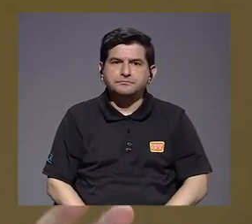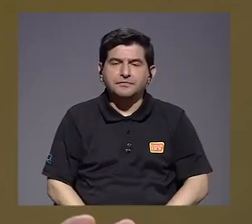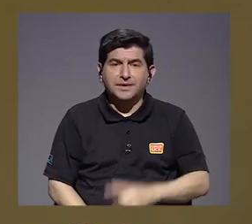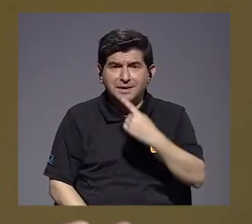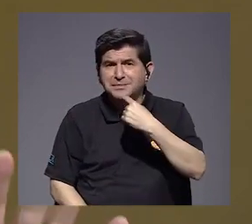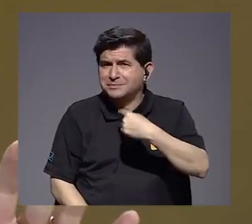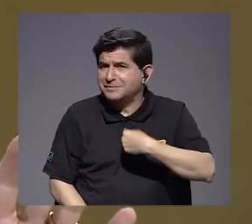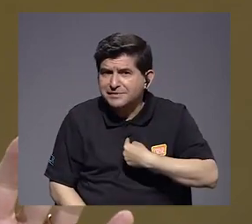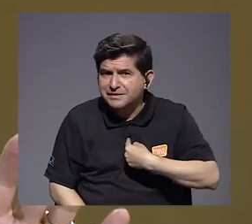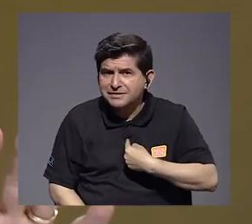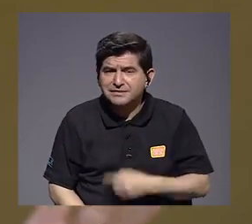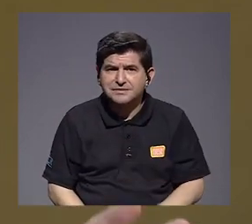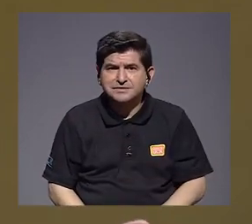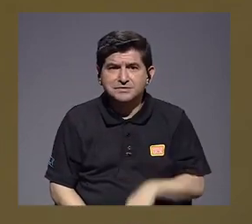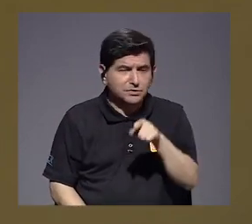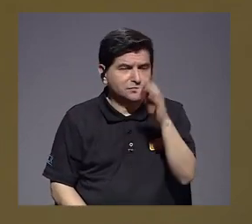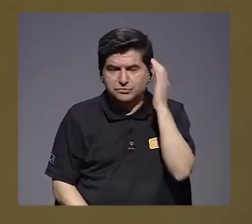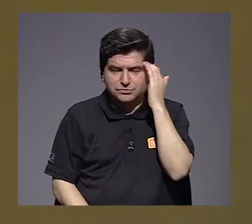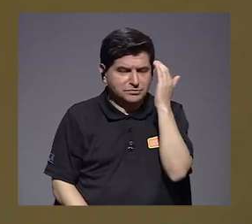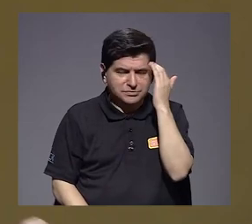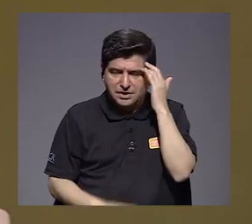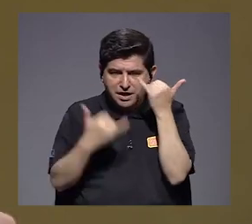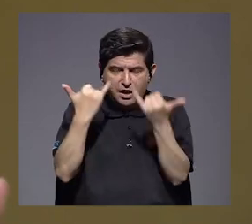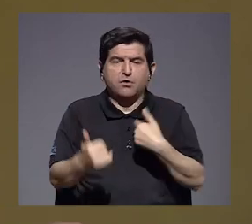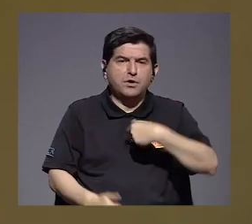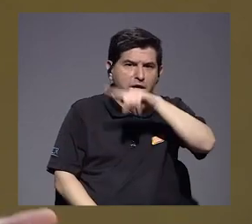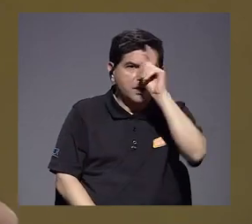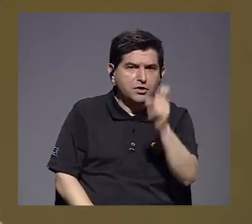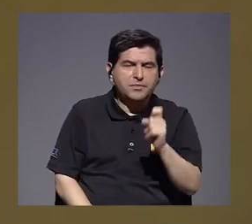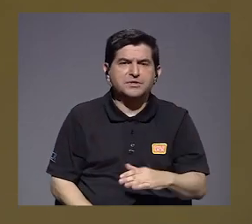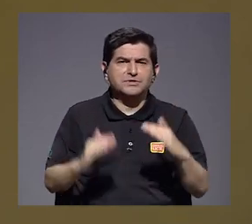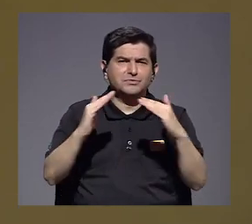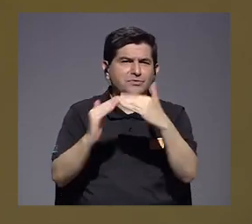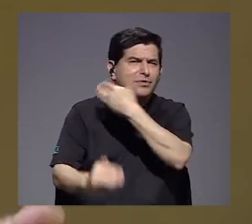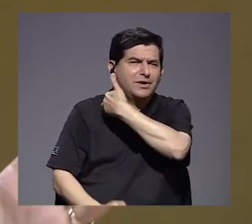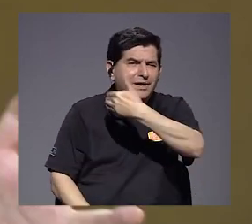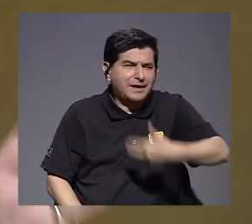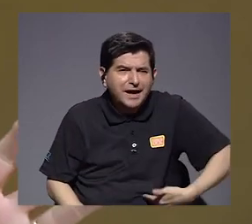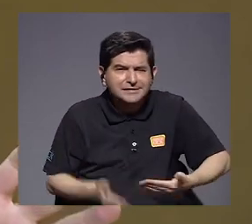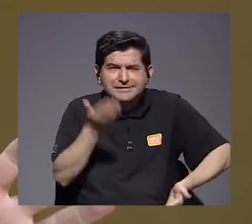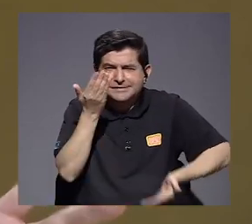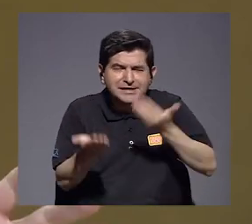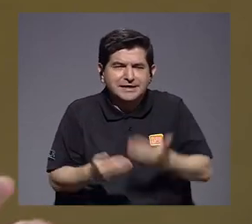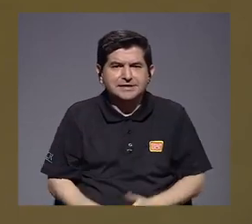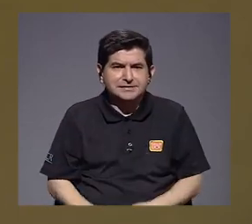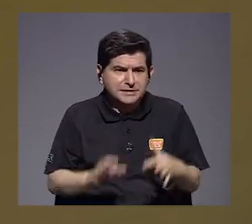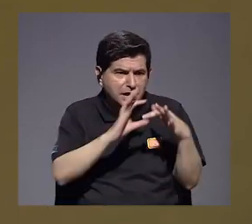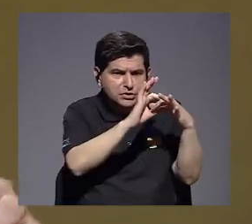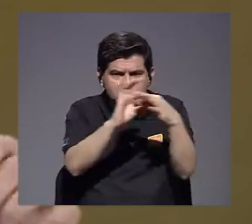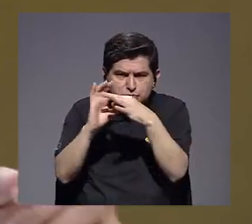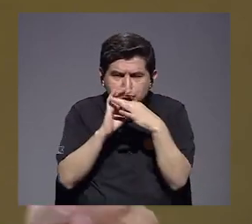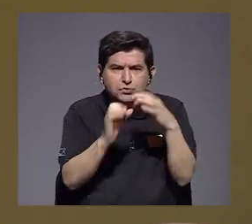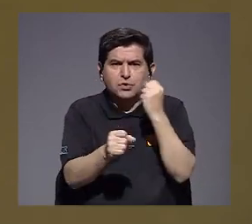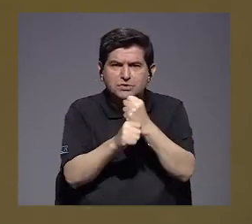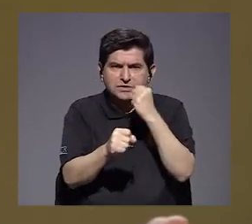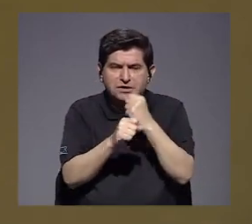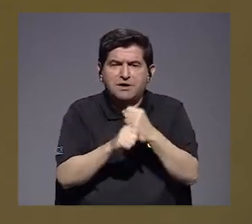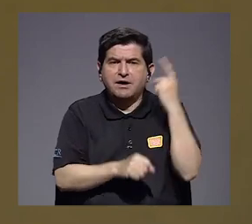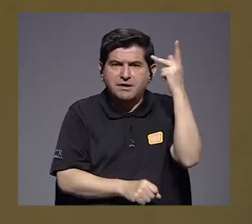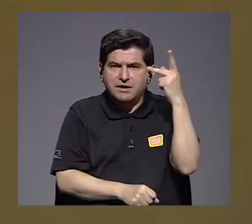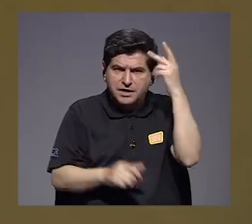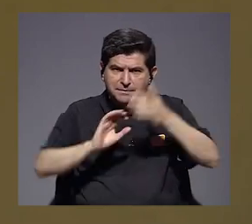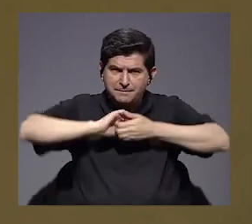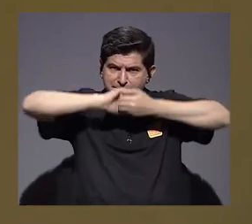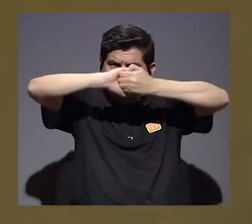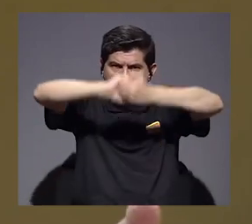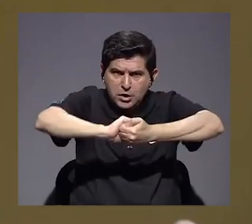Usted me dice que no es consciente de eso por el momento. Yo le pregunto si en casa presidencial, de manera mancomunada, trabajan ustedes una